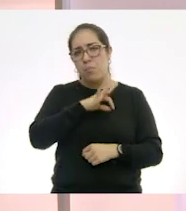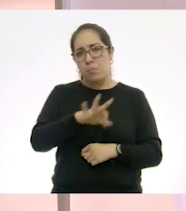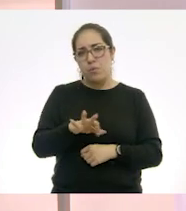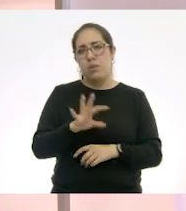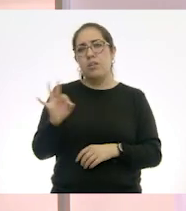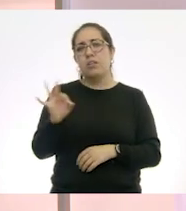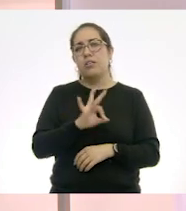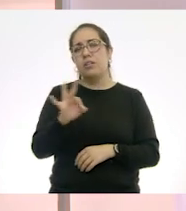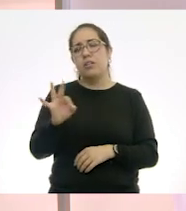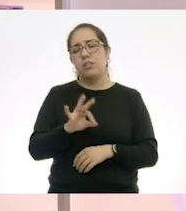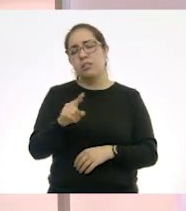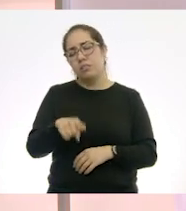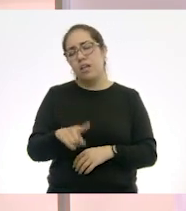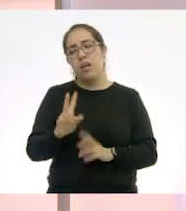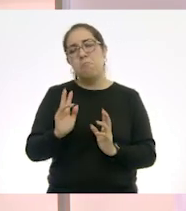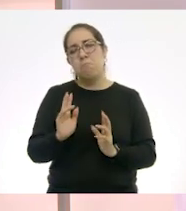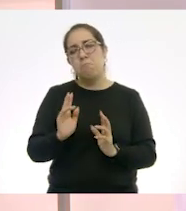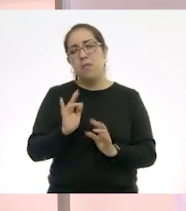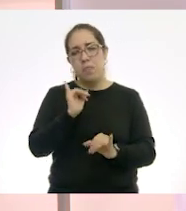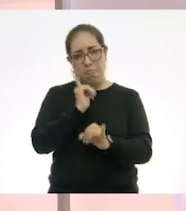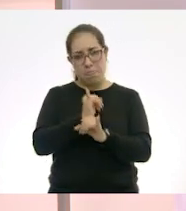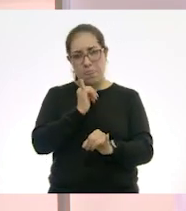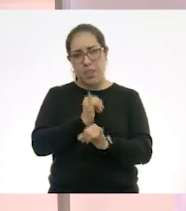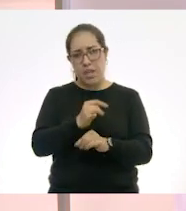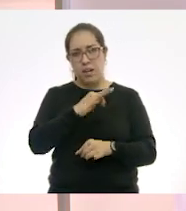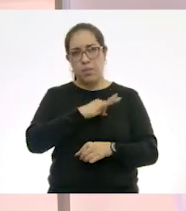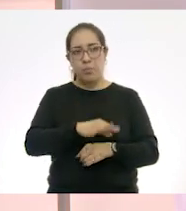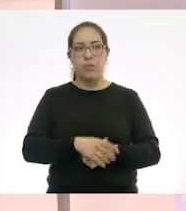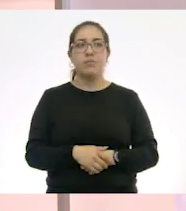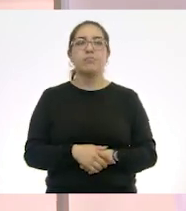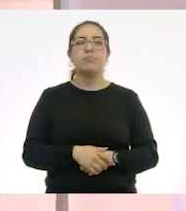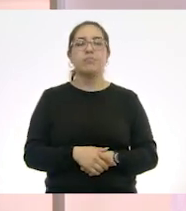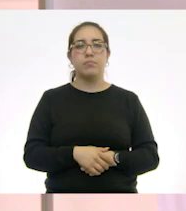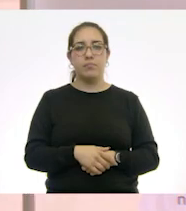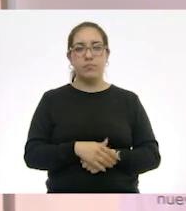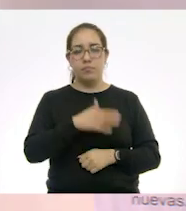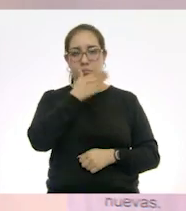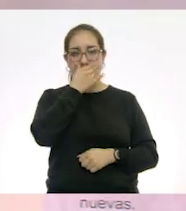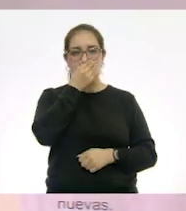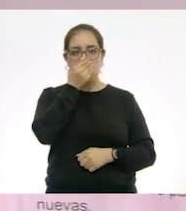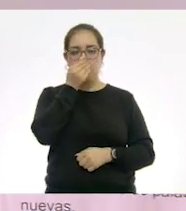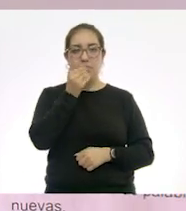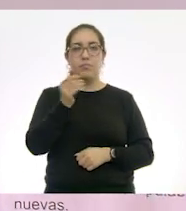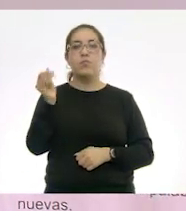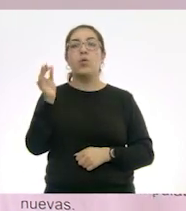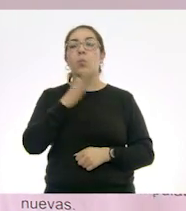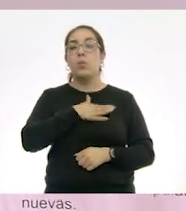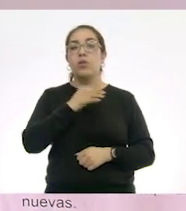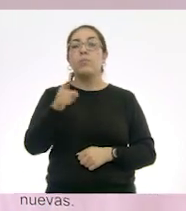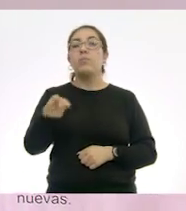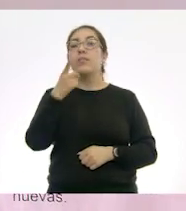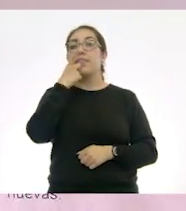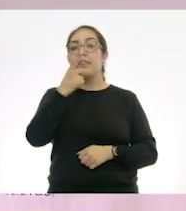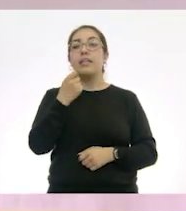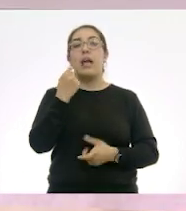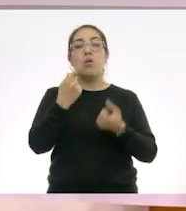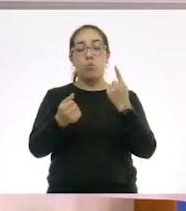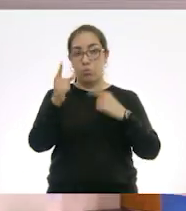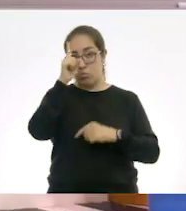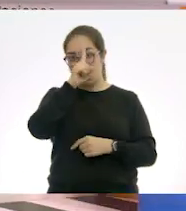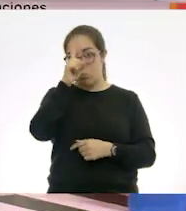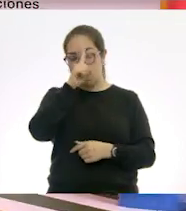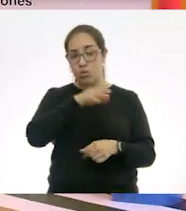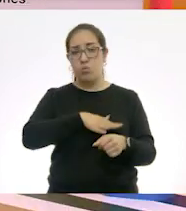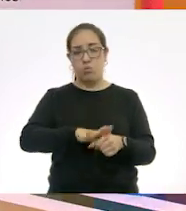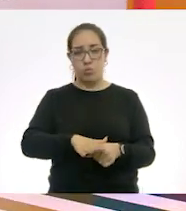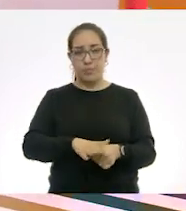por medio de un medio electrónico, como en este caso. Vamos a recapitular algunas recomendaciones importantes. ¿Me ayudas, por favor?